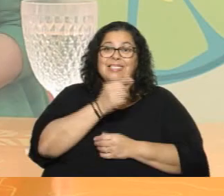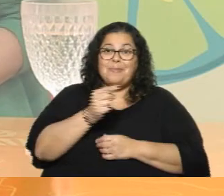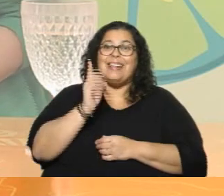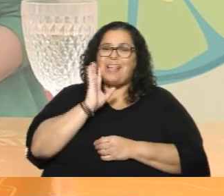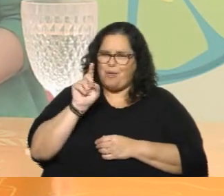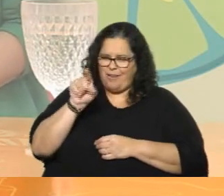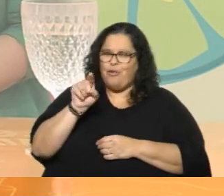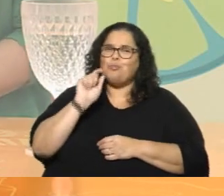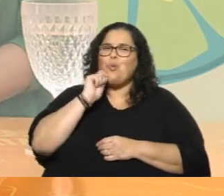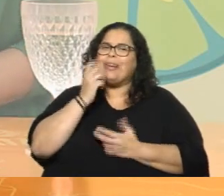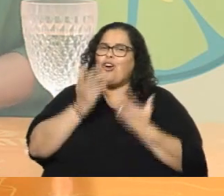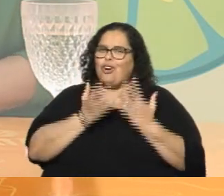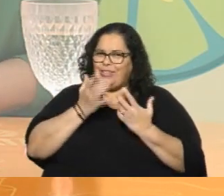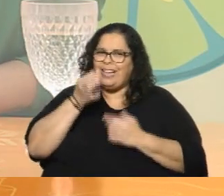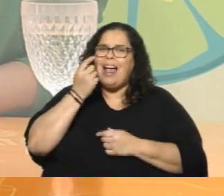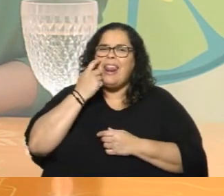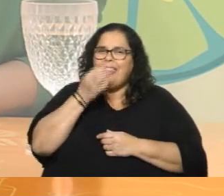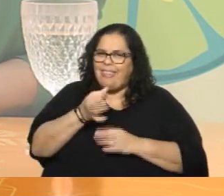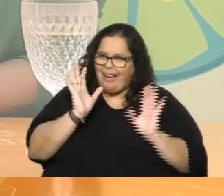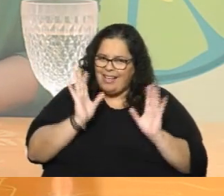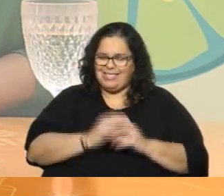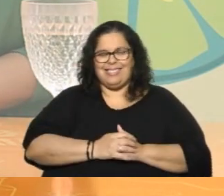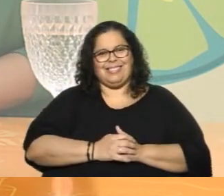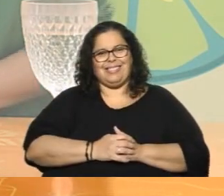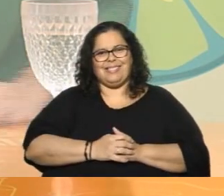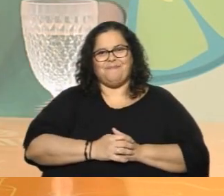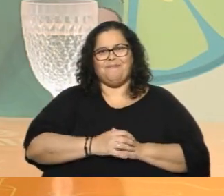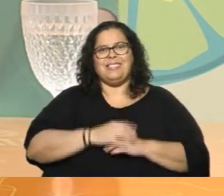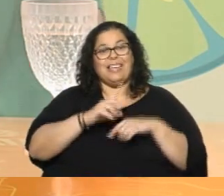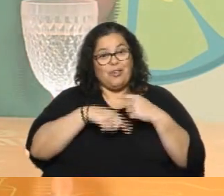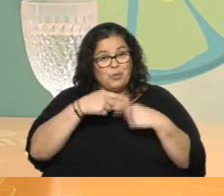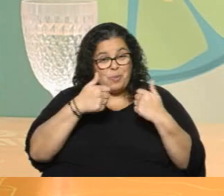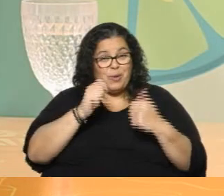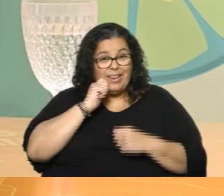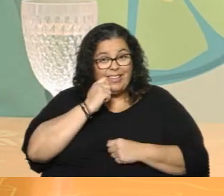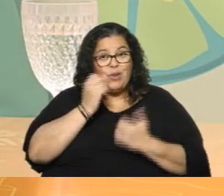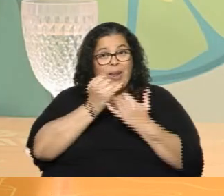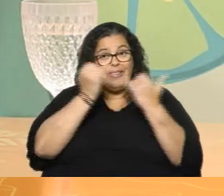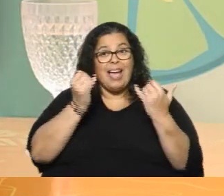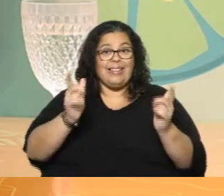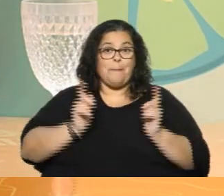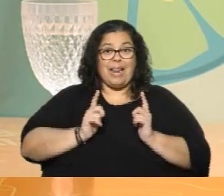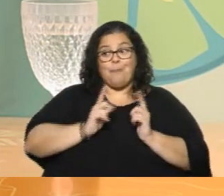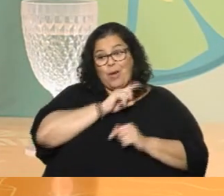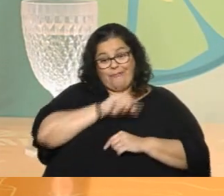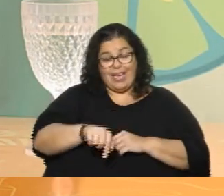ricos, además. Que tengas un lindo continuar de día y te esperamos acá para estas costillitas. Gracias, Virna.